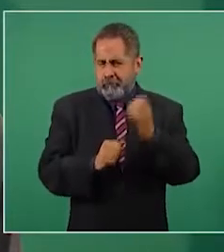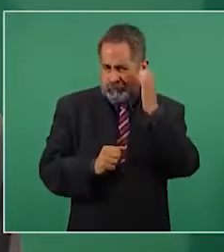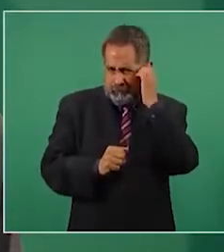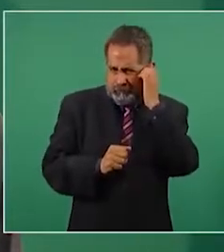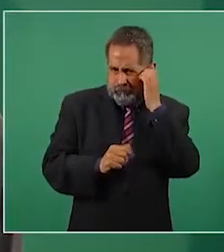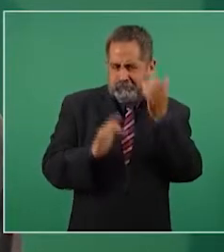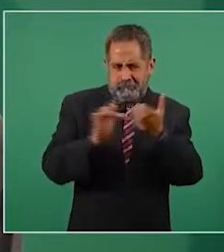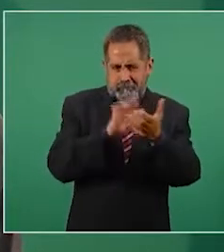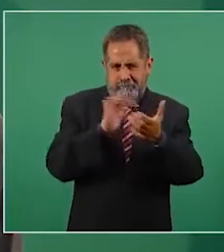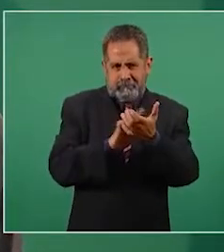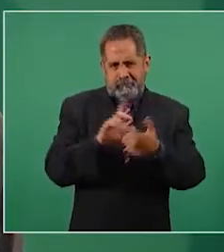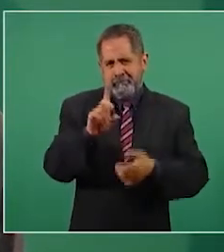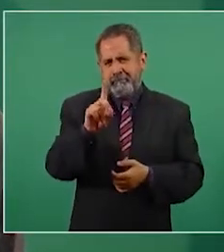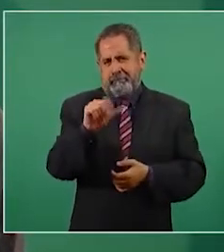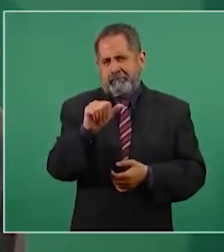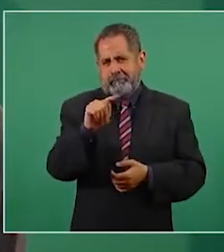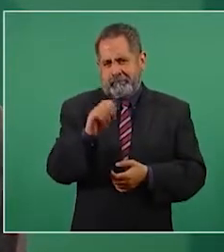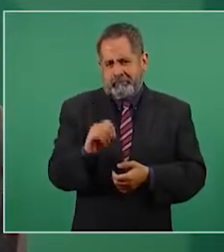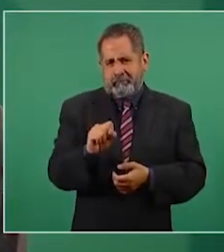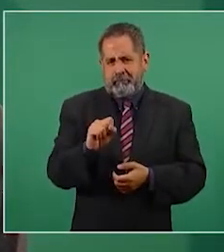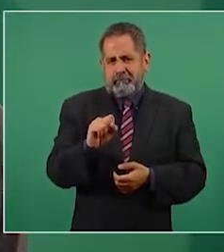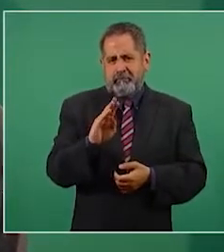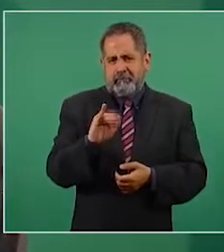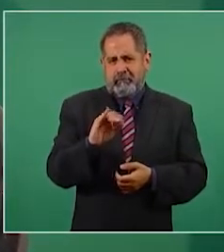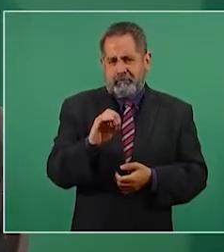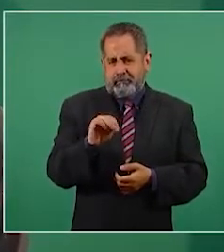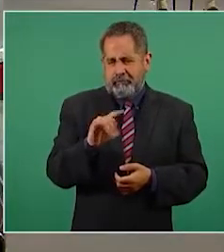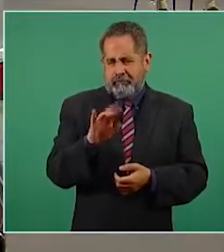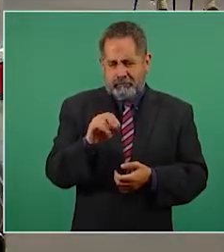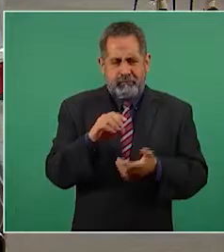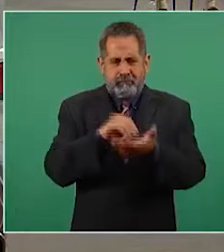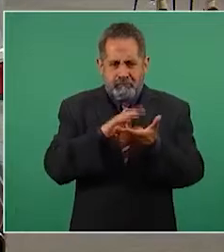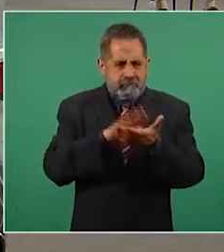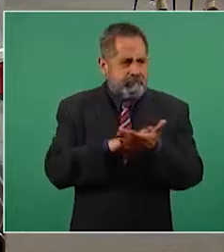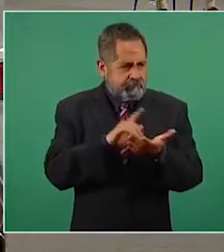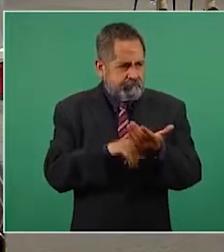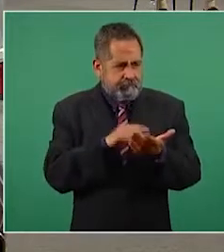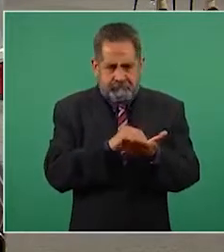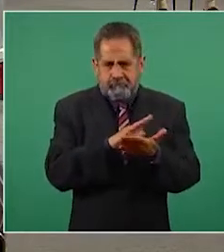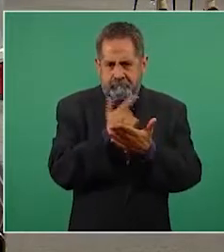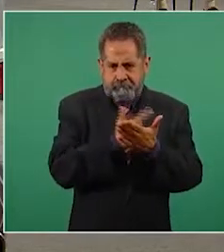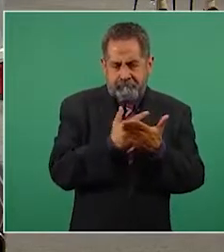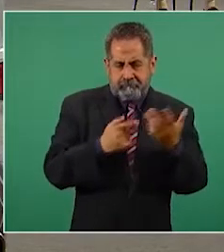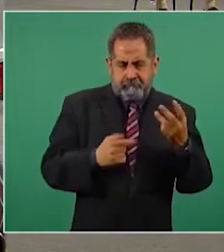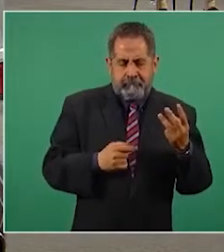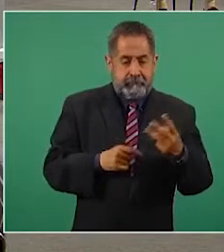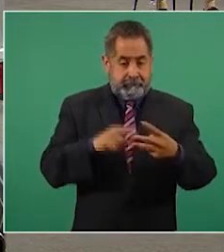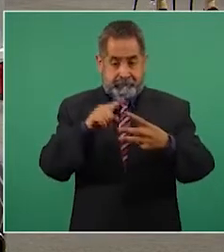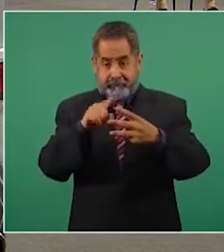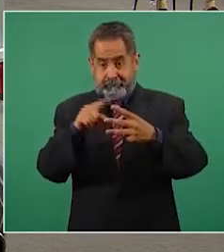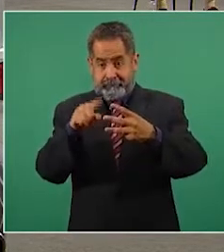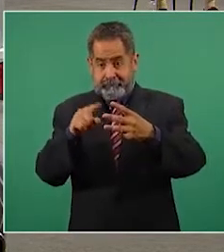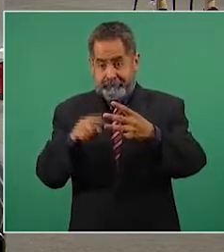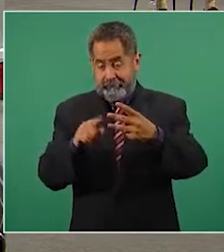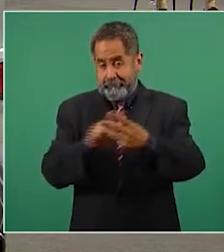que utiliza la delincuencia. Las tres